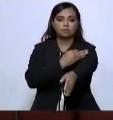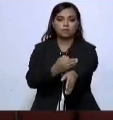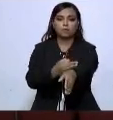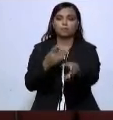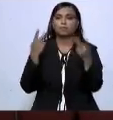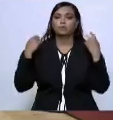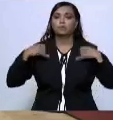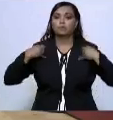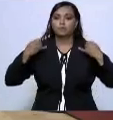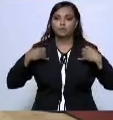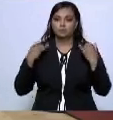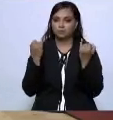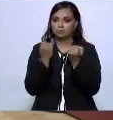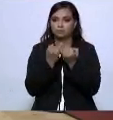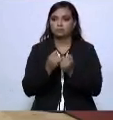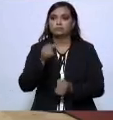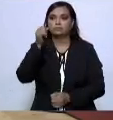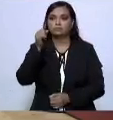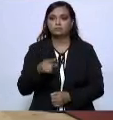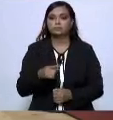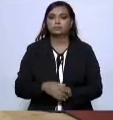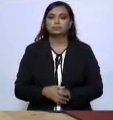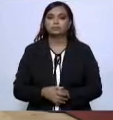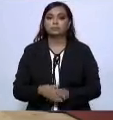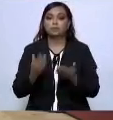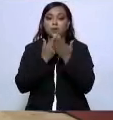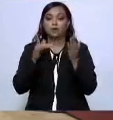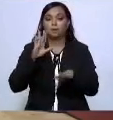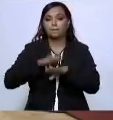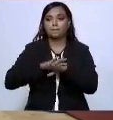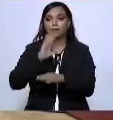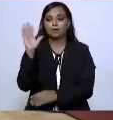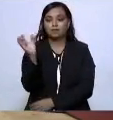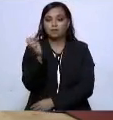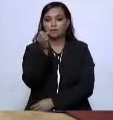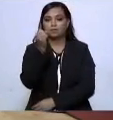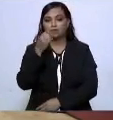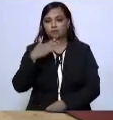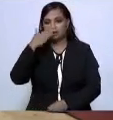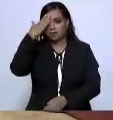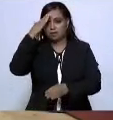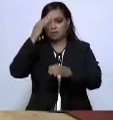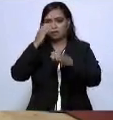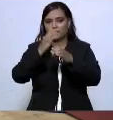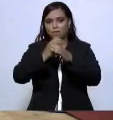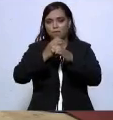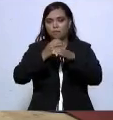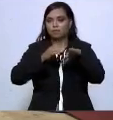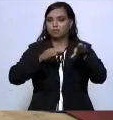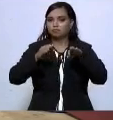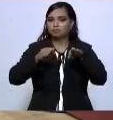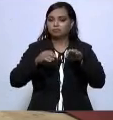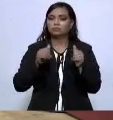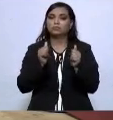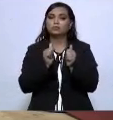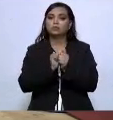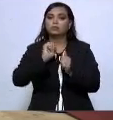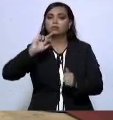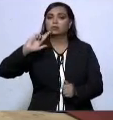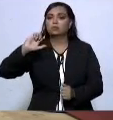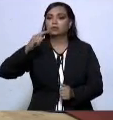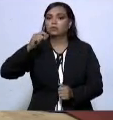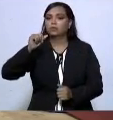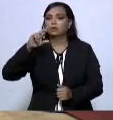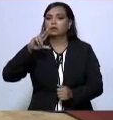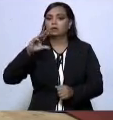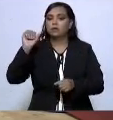jóvenes. También, pues ahora fortaleceremos la capacidad operativa en la regularización